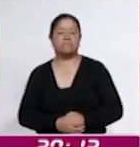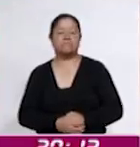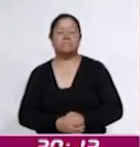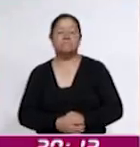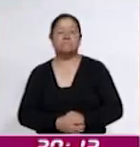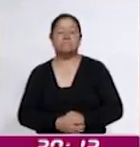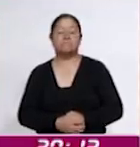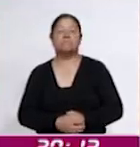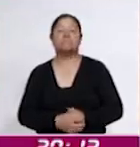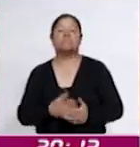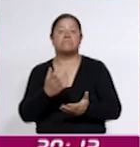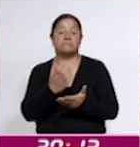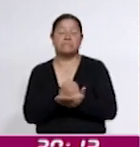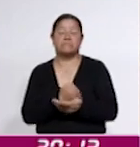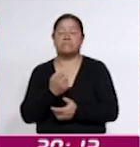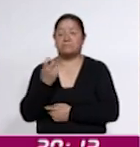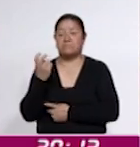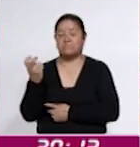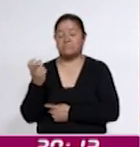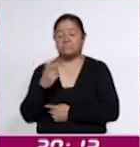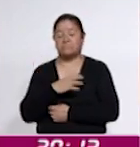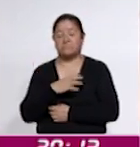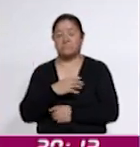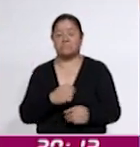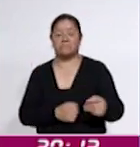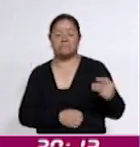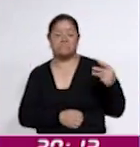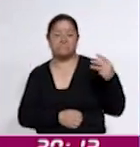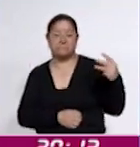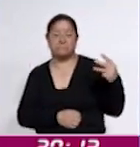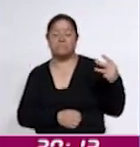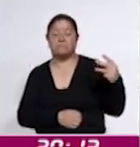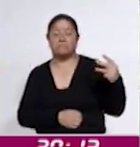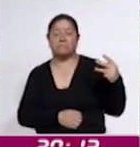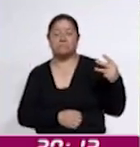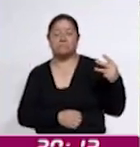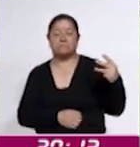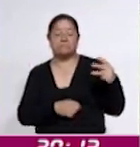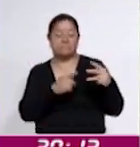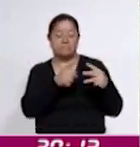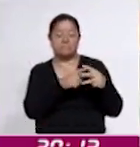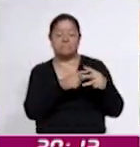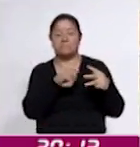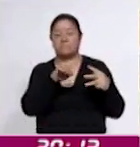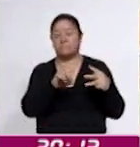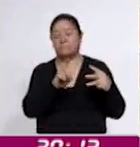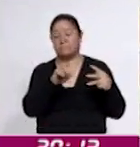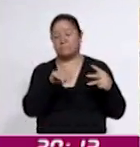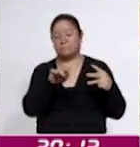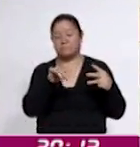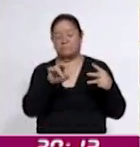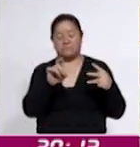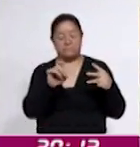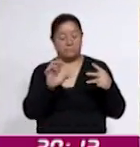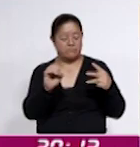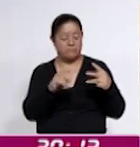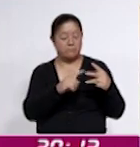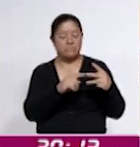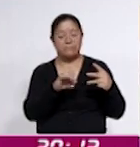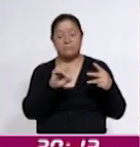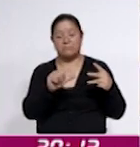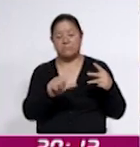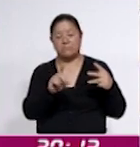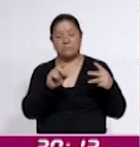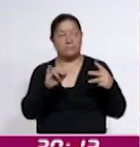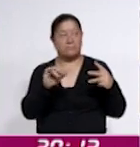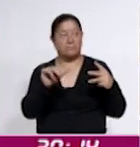Los ganadores del Premio Estatal al Mérito en Ganadería y Desarrollo Rural, Edmundo Soria y Adriana Vásquez, son un claro ejemplo del